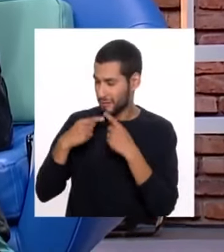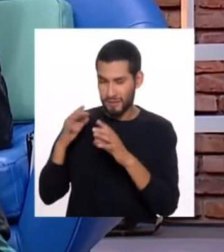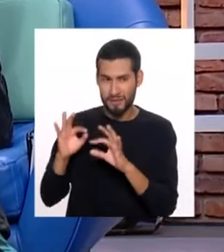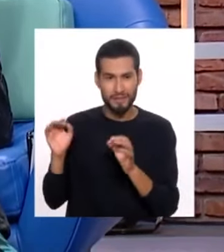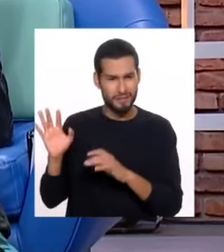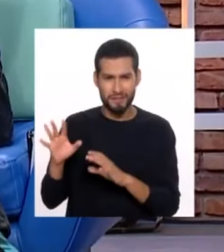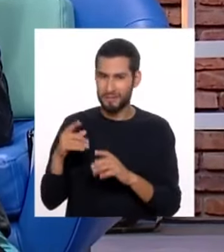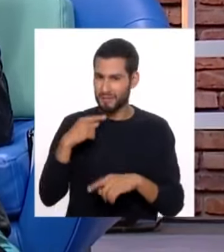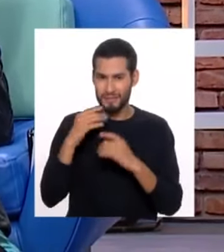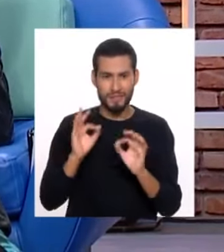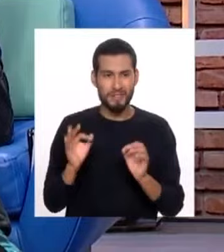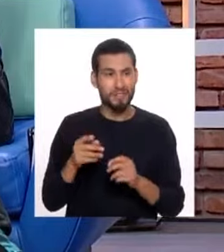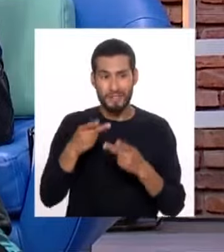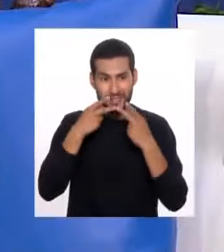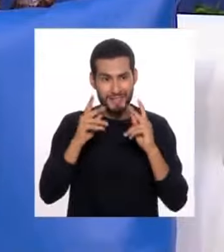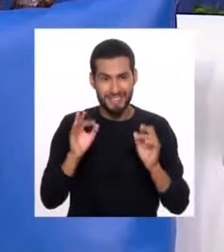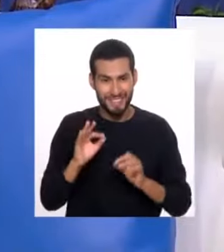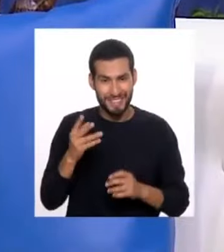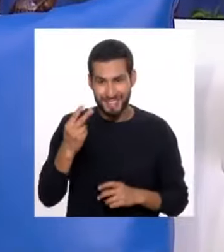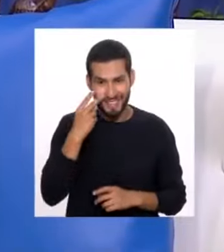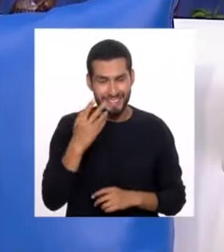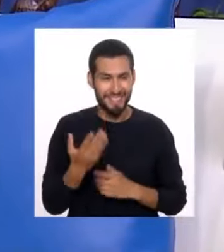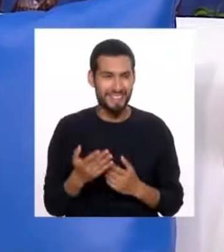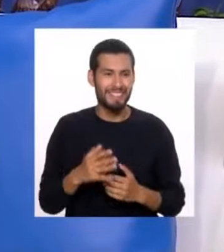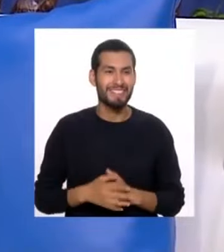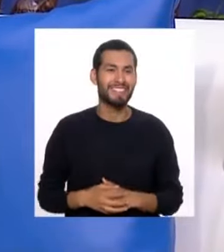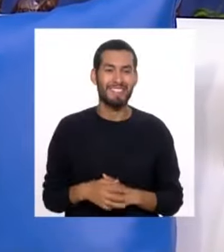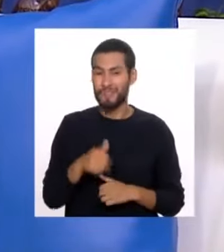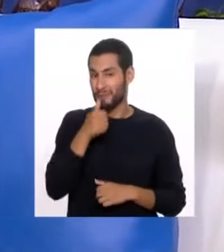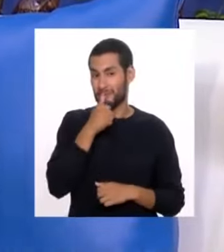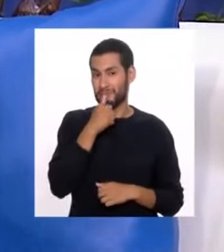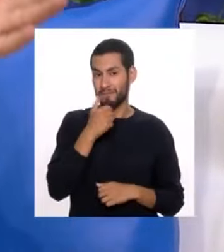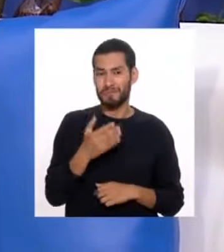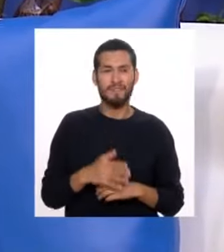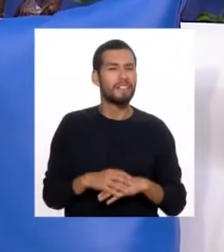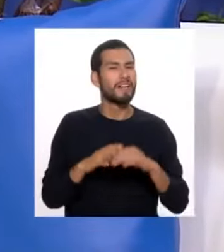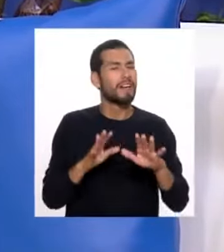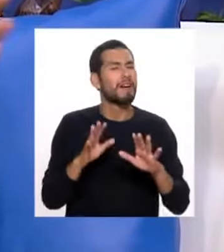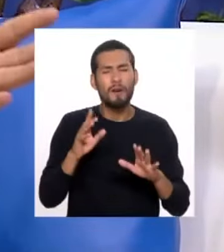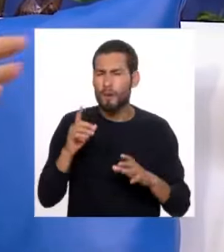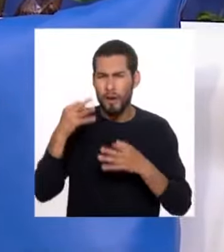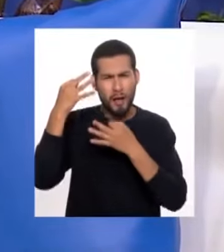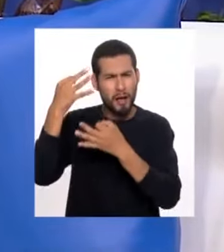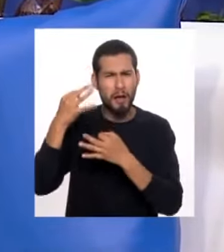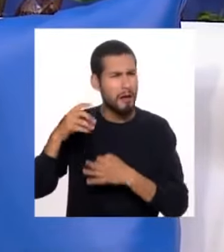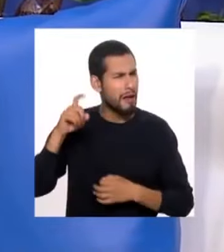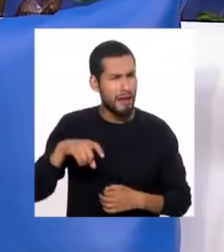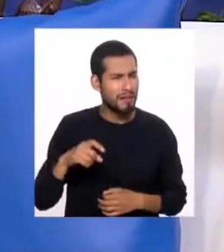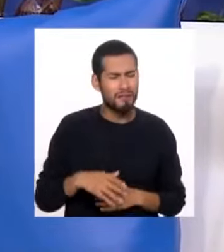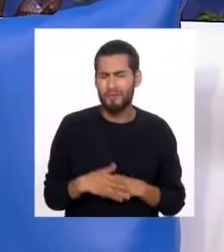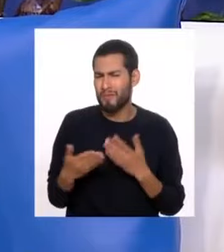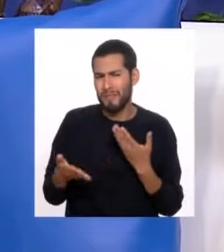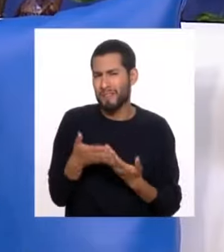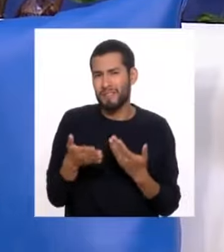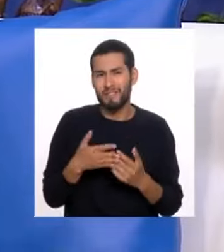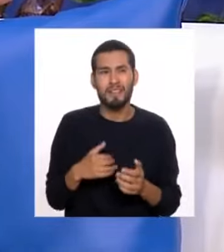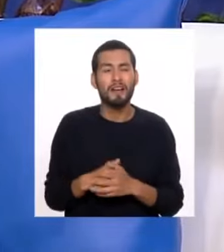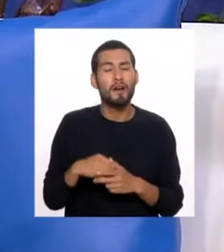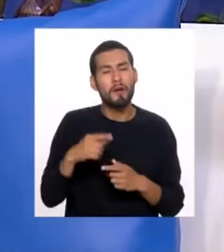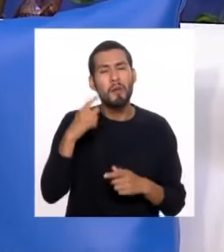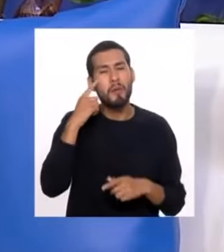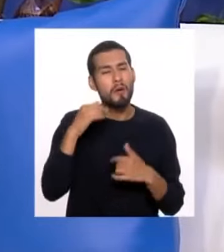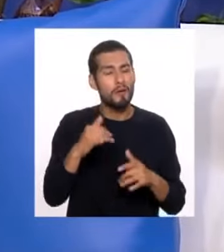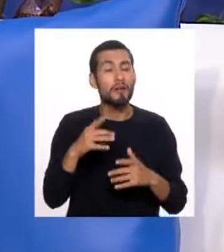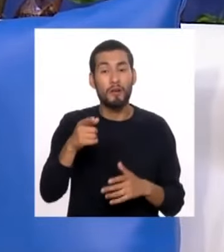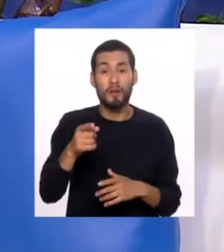No le cuente, no está sintonizando tampoco. sí, A ver, señores, no es obligatorio el contador, es muy sencillo. Ya, para jugar,